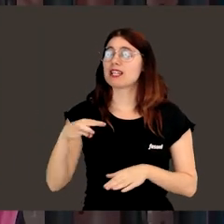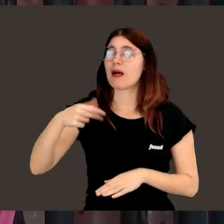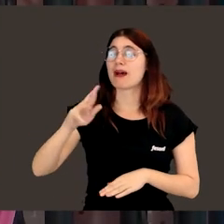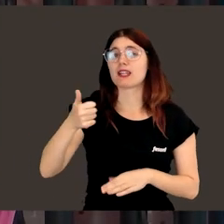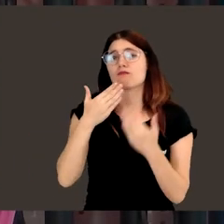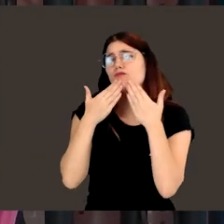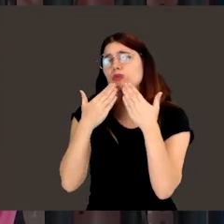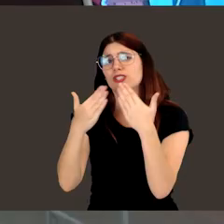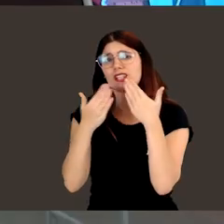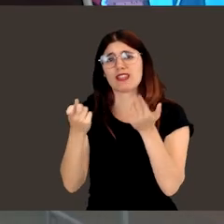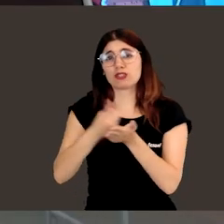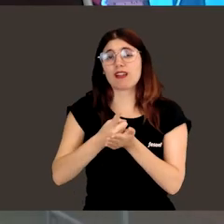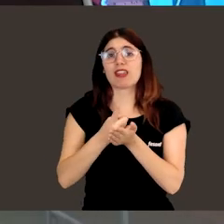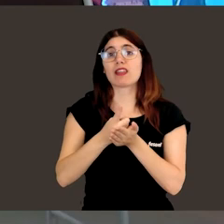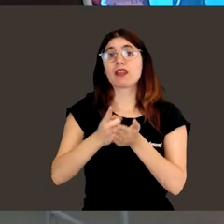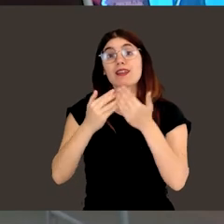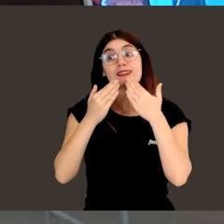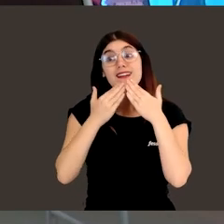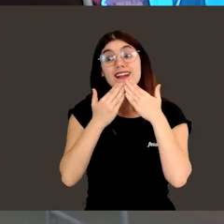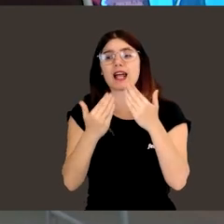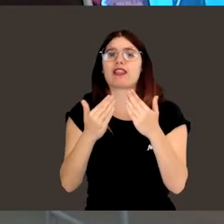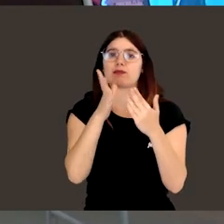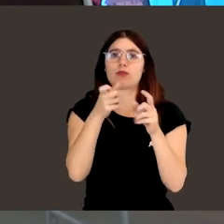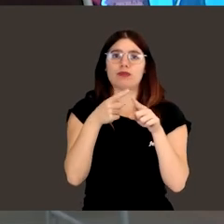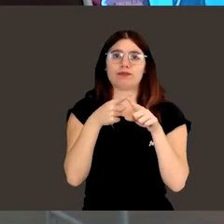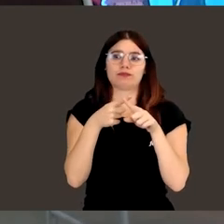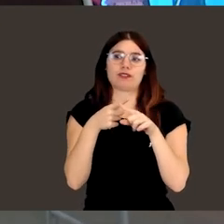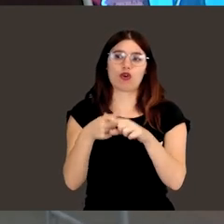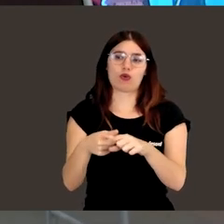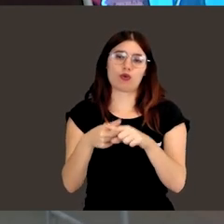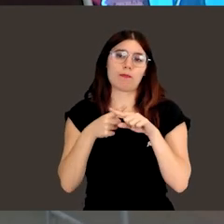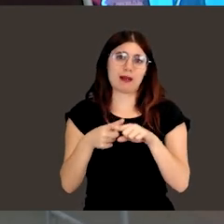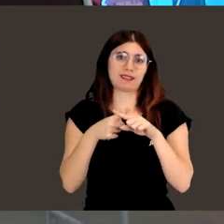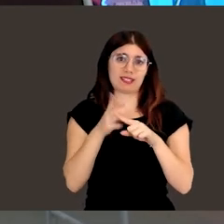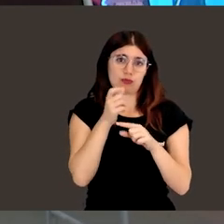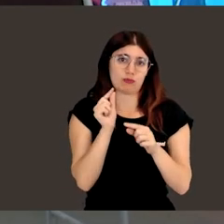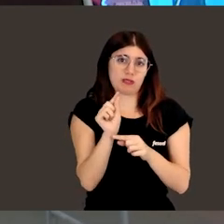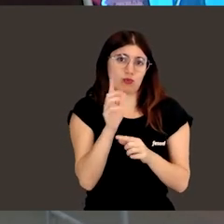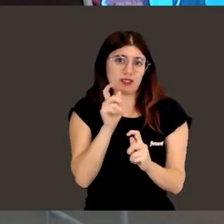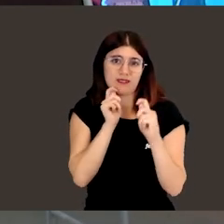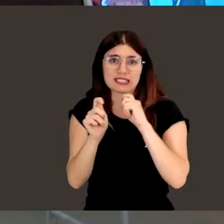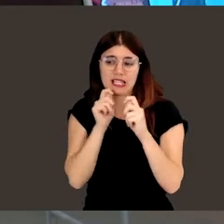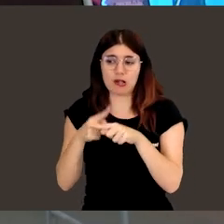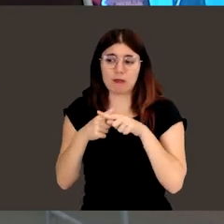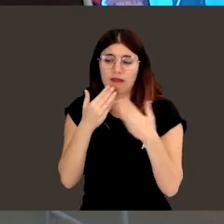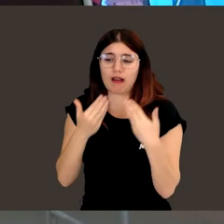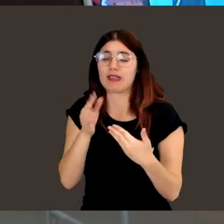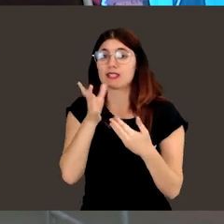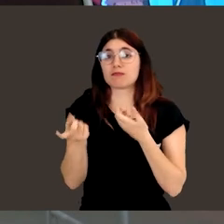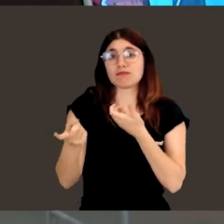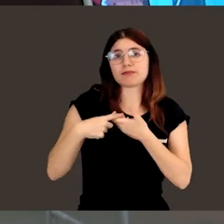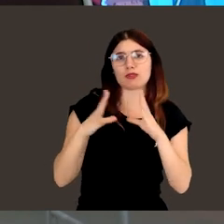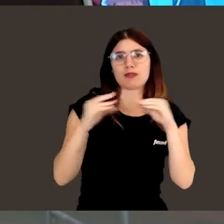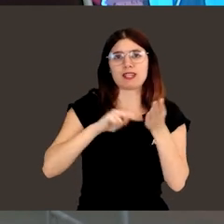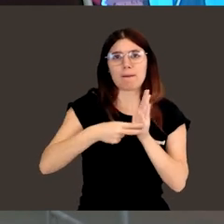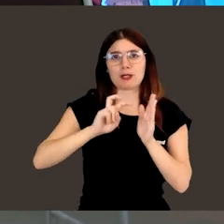dicho. María Vallet, mil gracias de nuevo por compartir estos minutos, por formar parte ya, en algún